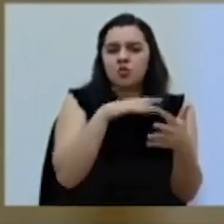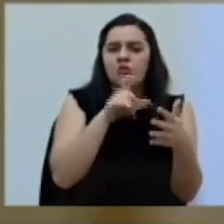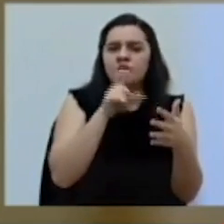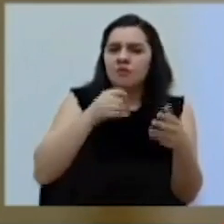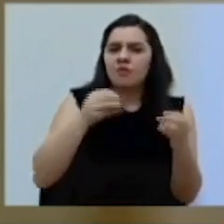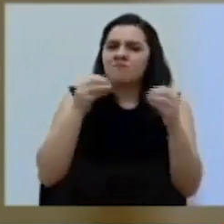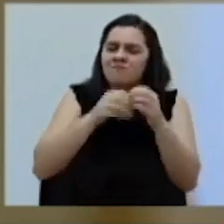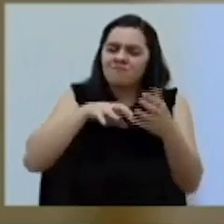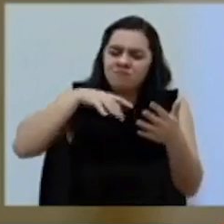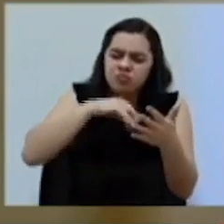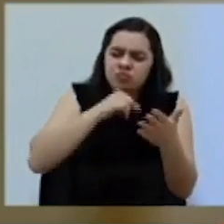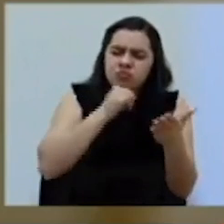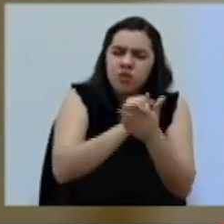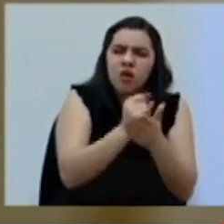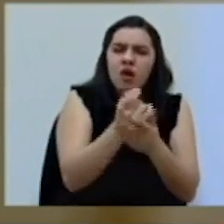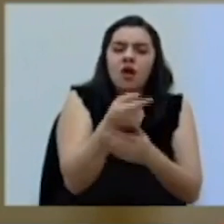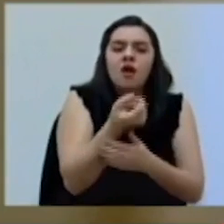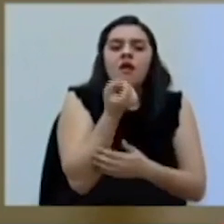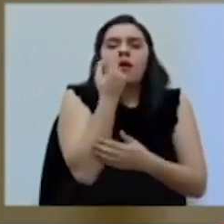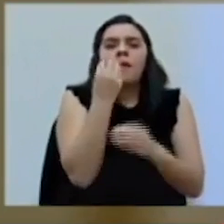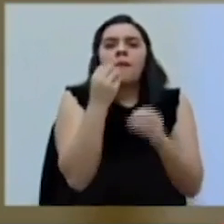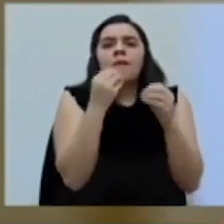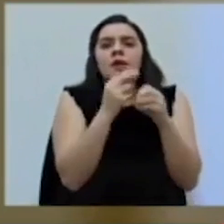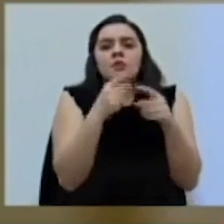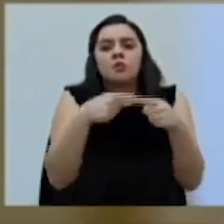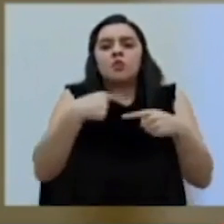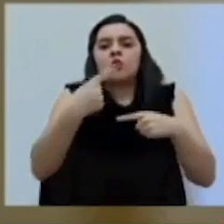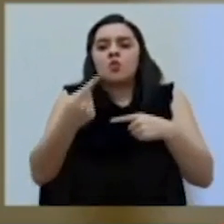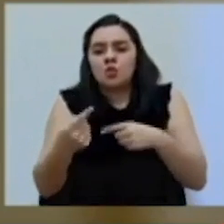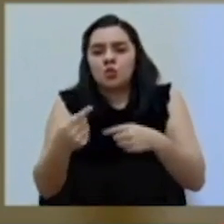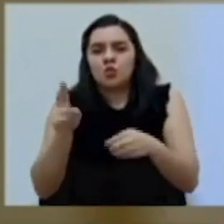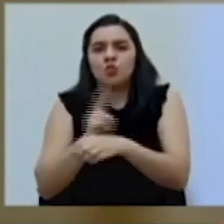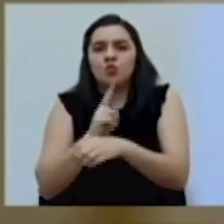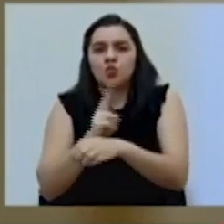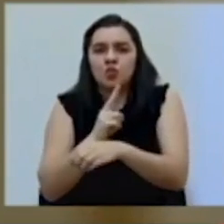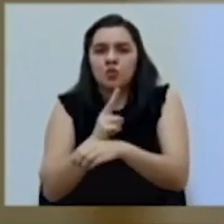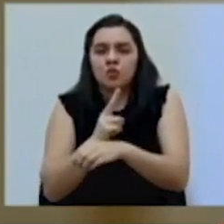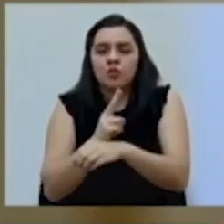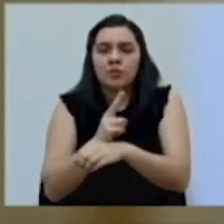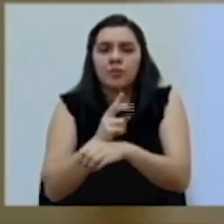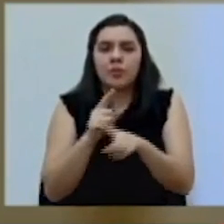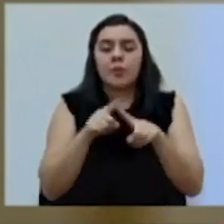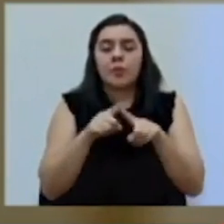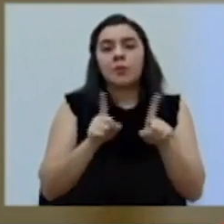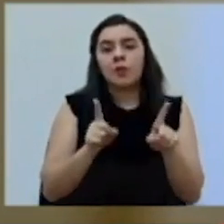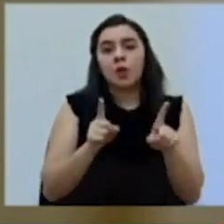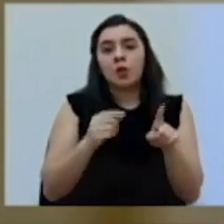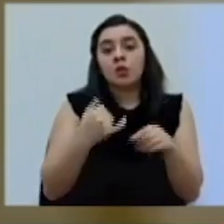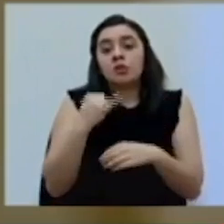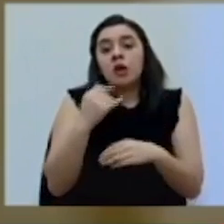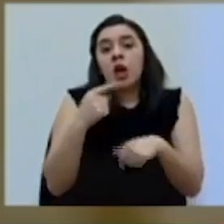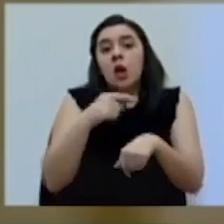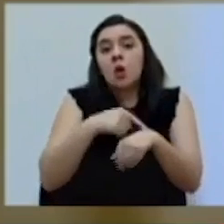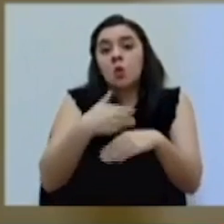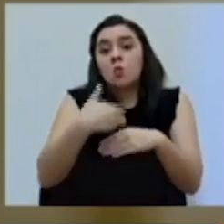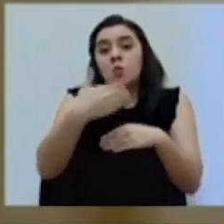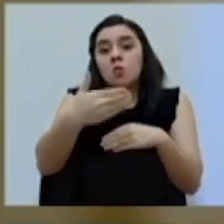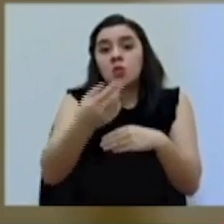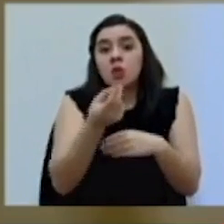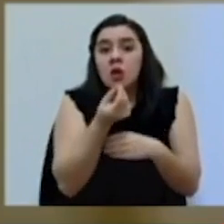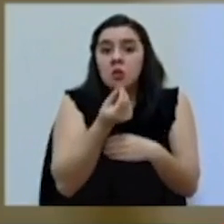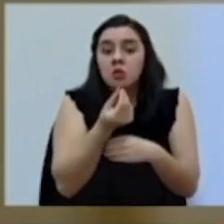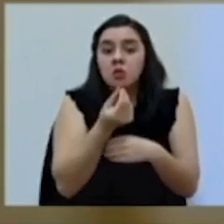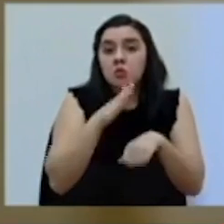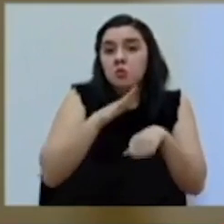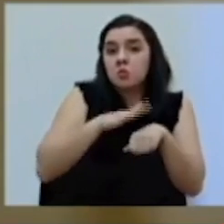más y tener mucho más claridad para su uso mucho más generalizado. Sin embargo, pues, en algún momento, si fuera que el precio, digamos,